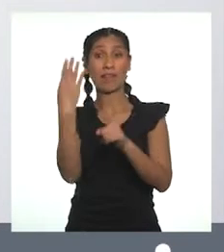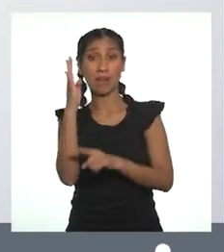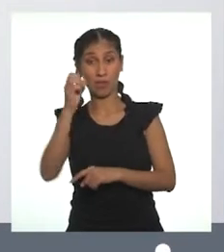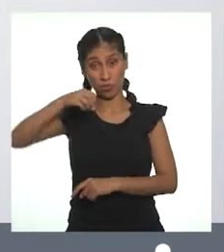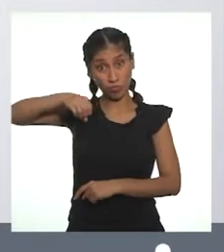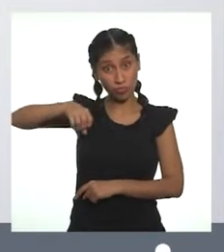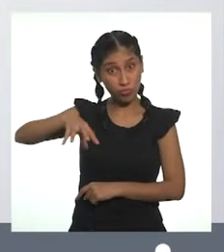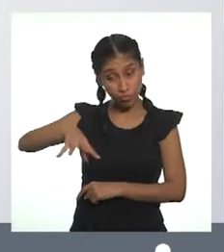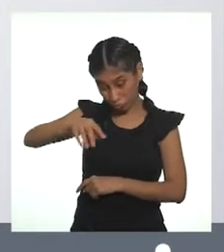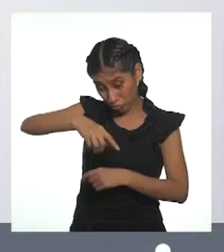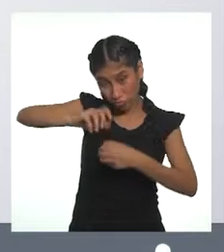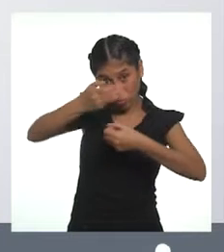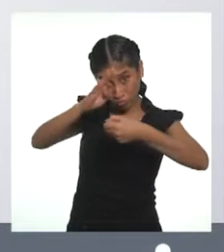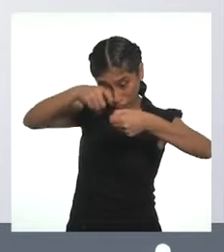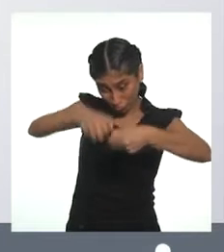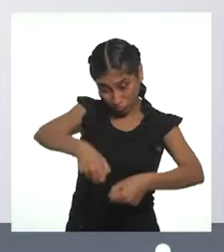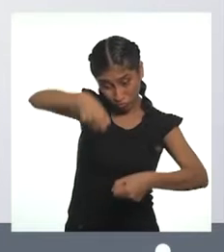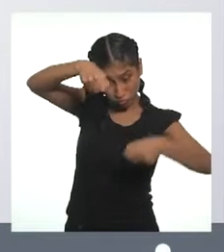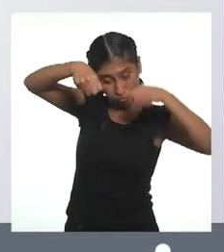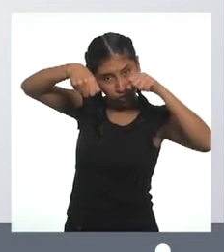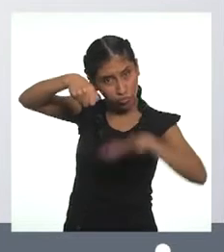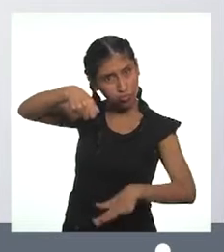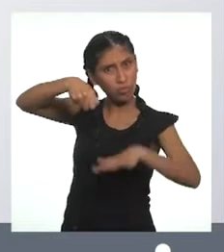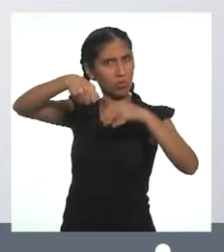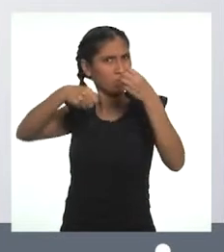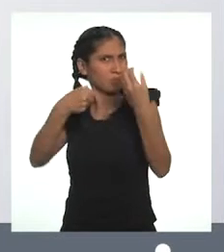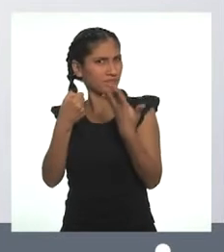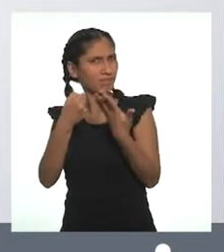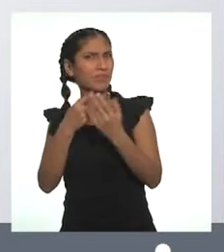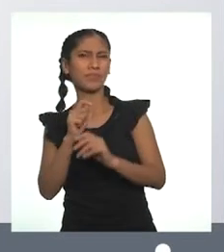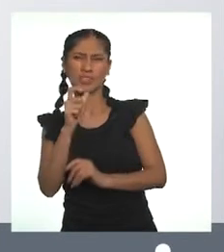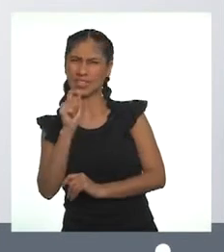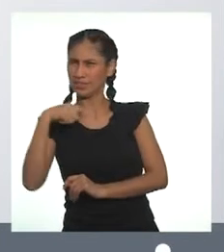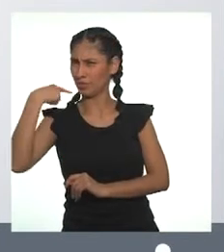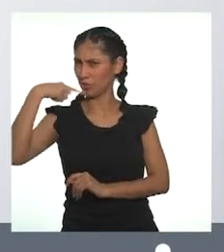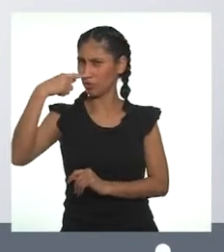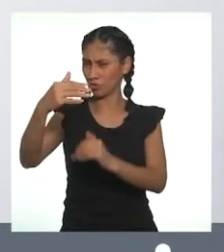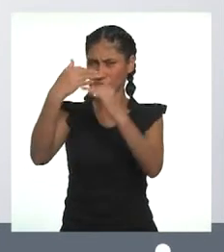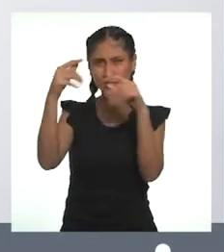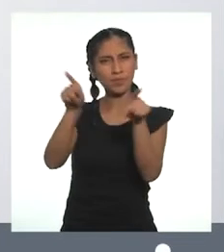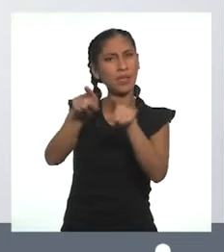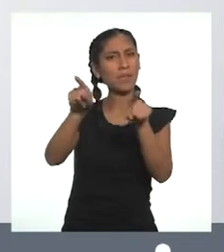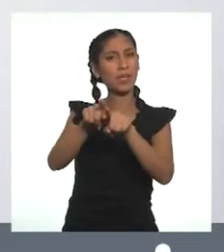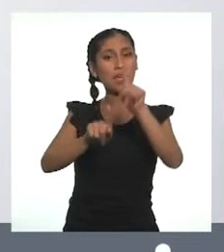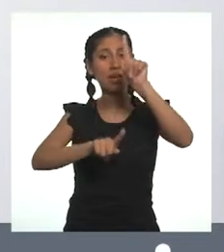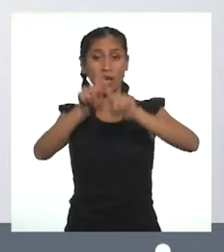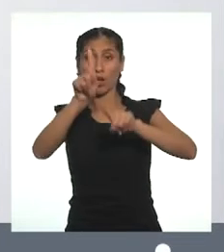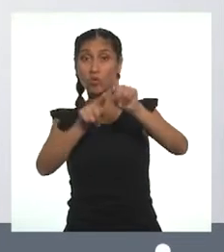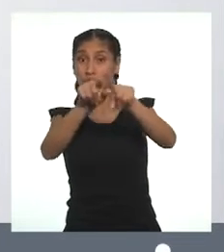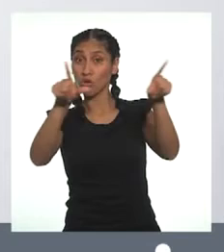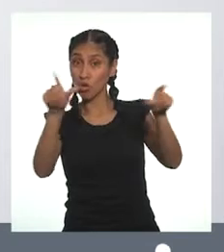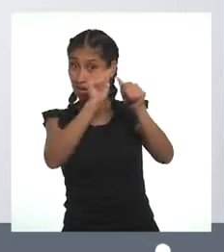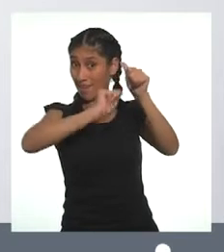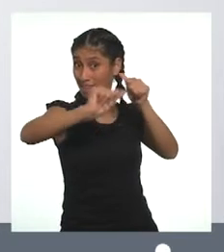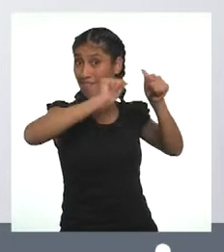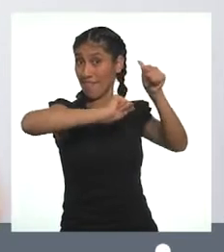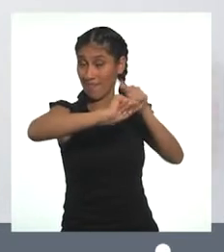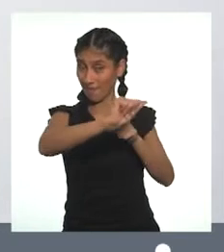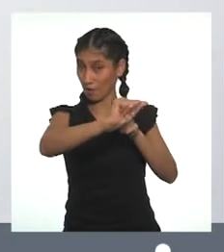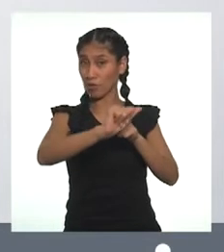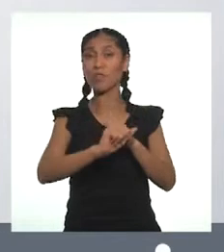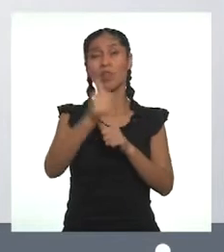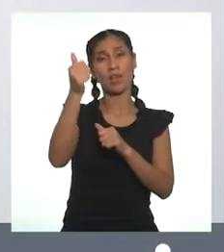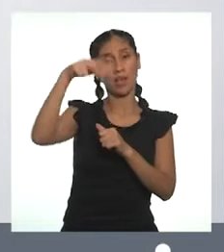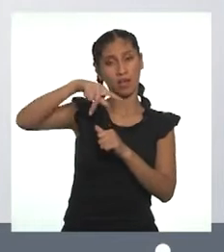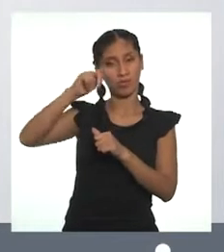zonas por falta de mantenimiento. Además, puedo agregar que en algunos sectores de los asentamientos humanos de San Francisco de Cis